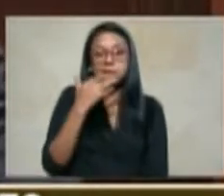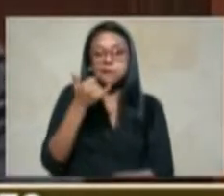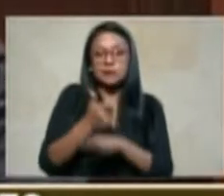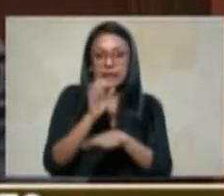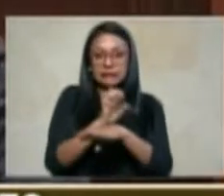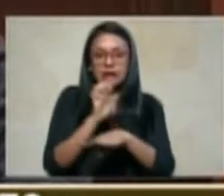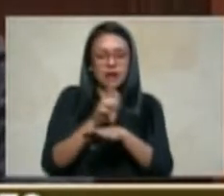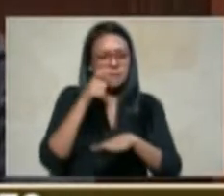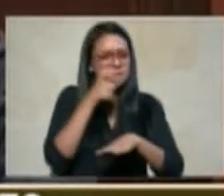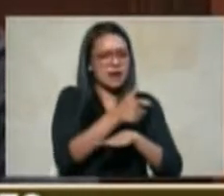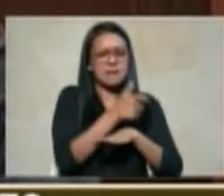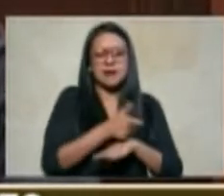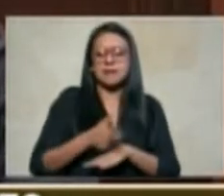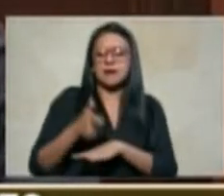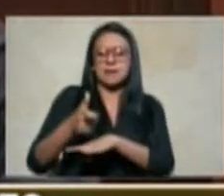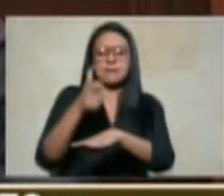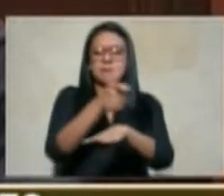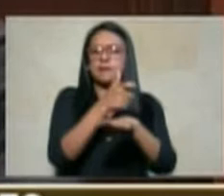importante dato este